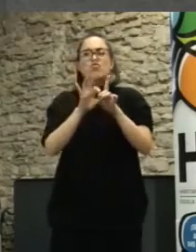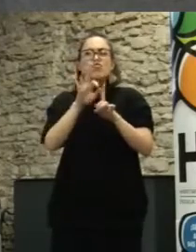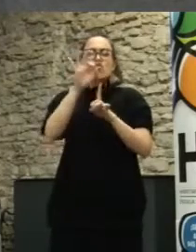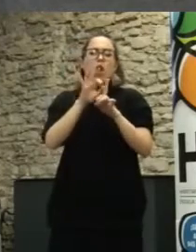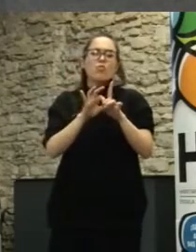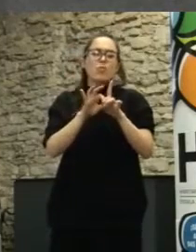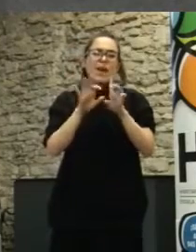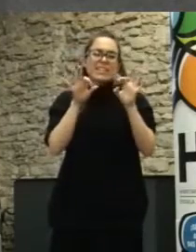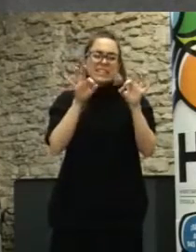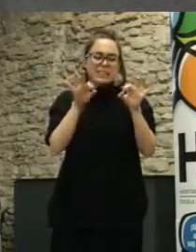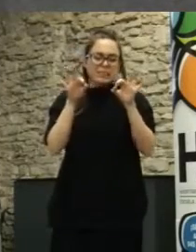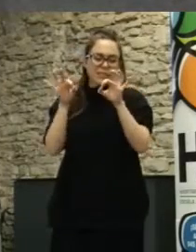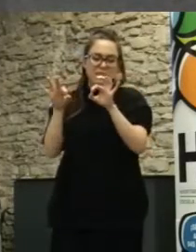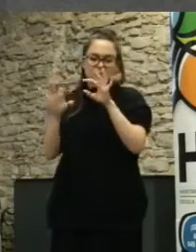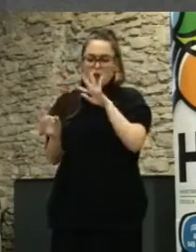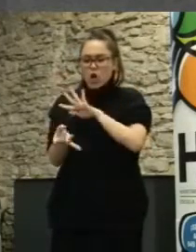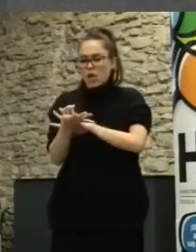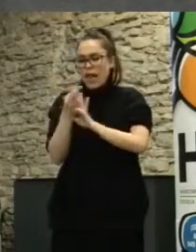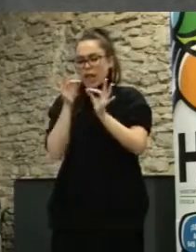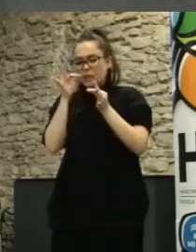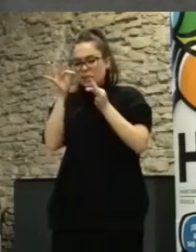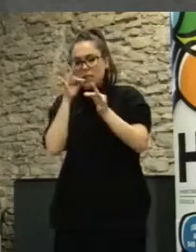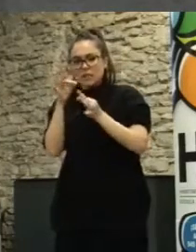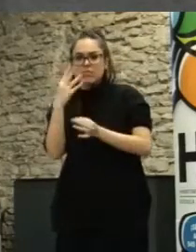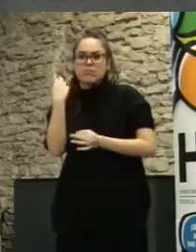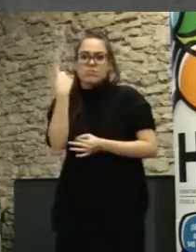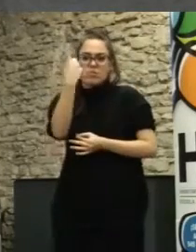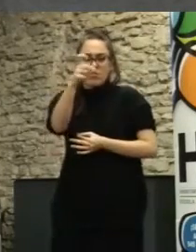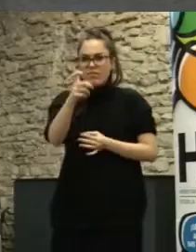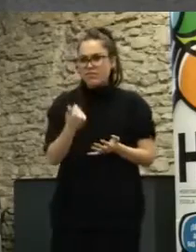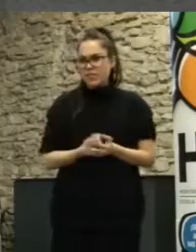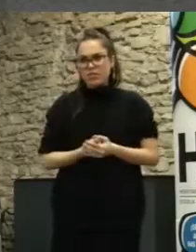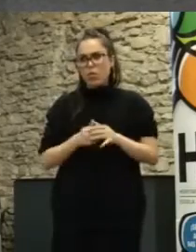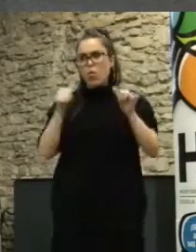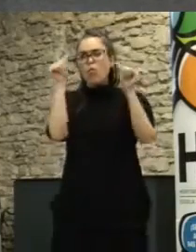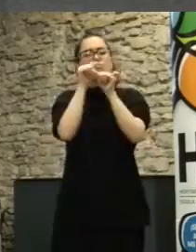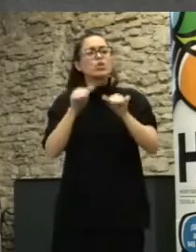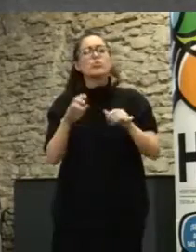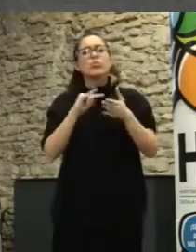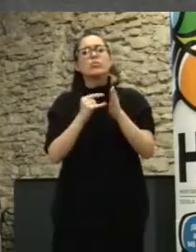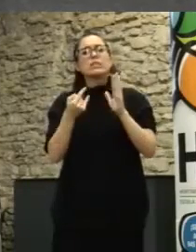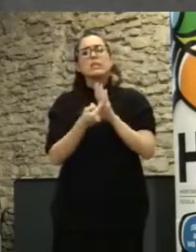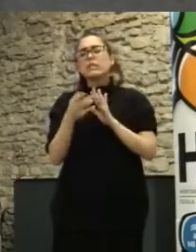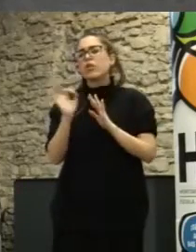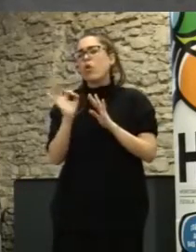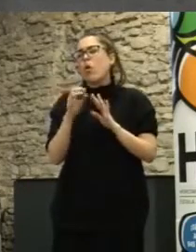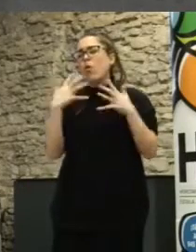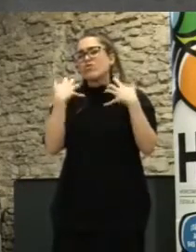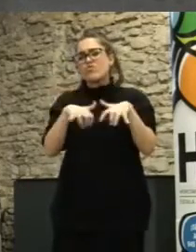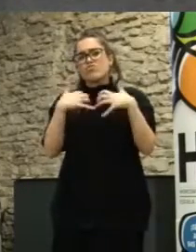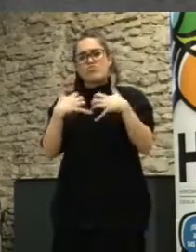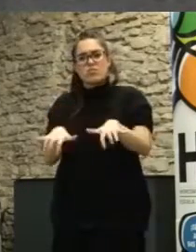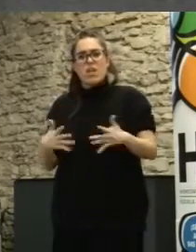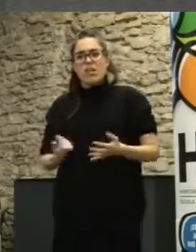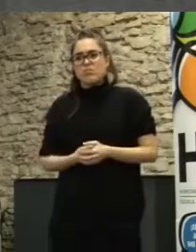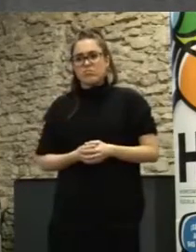específico en cada caso digamos que hagamos un prototipo técnico o industrial como se hacía en el